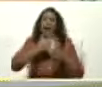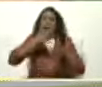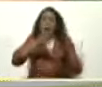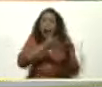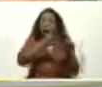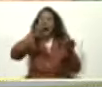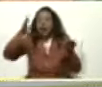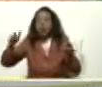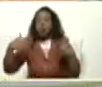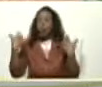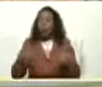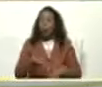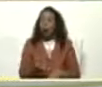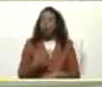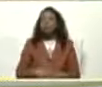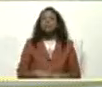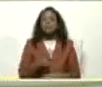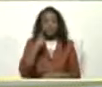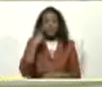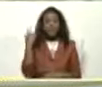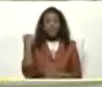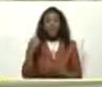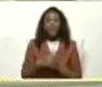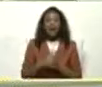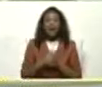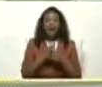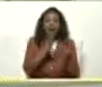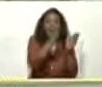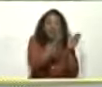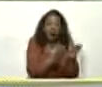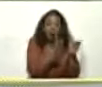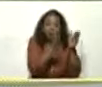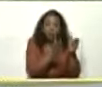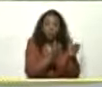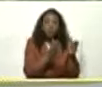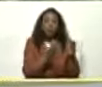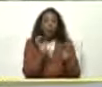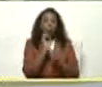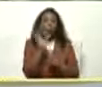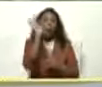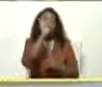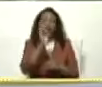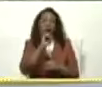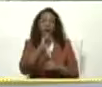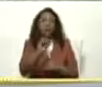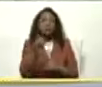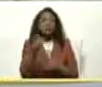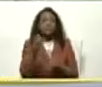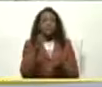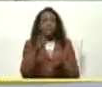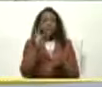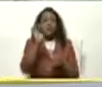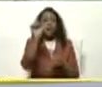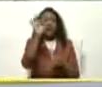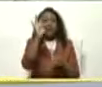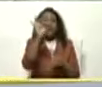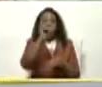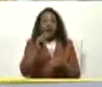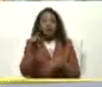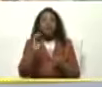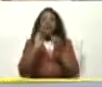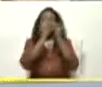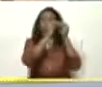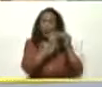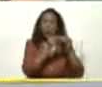Entonces La facit Que llaman aquí O facit Facit También la